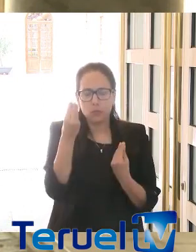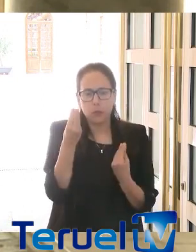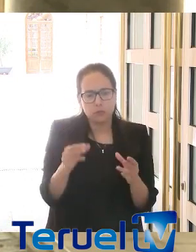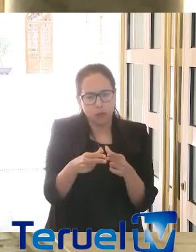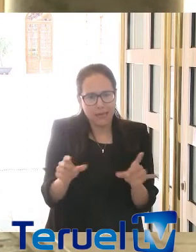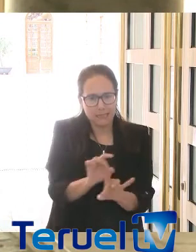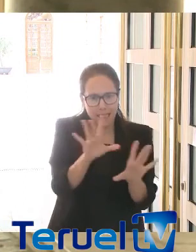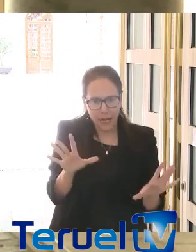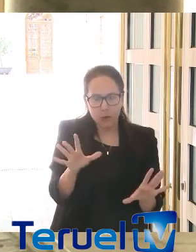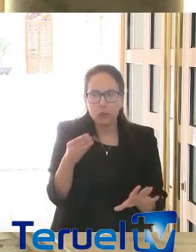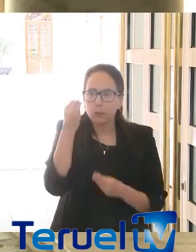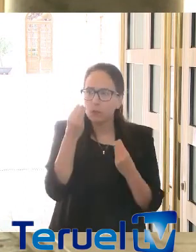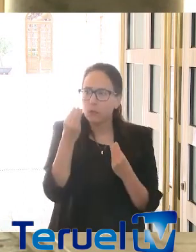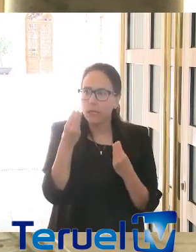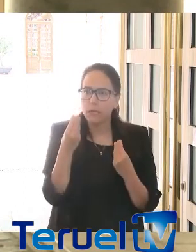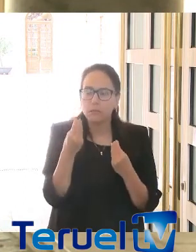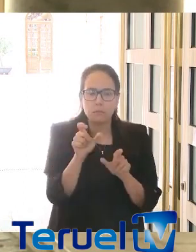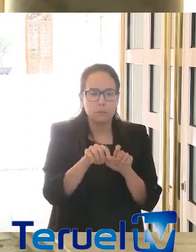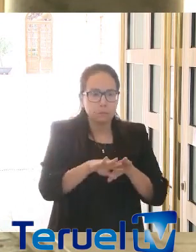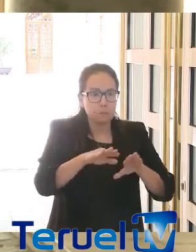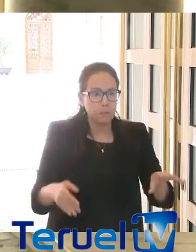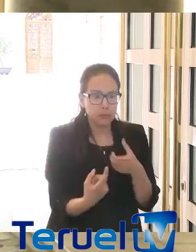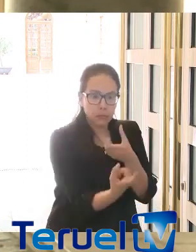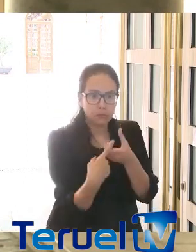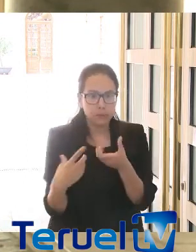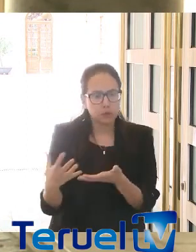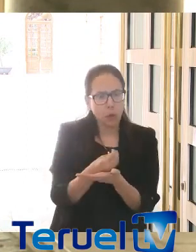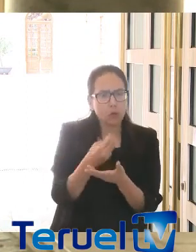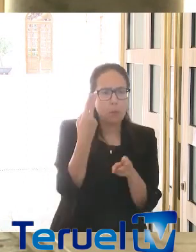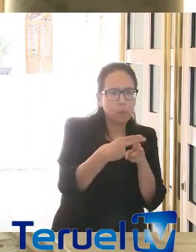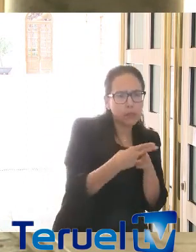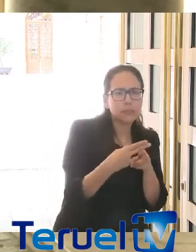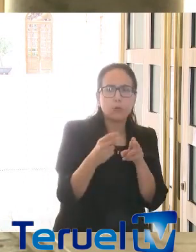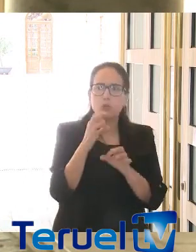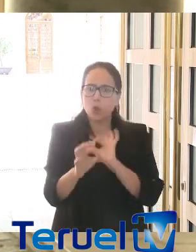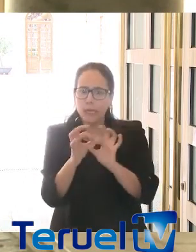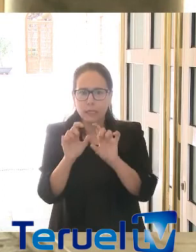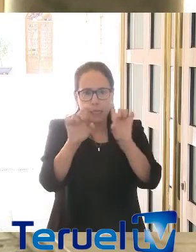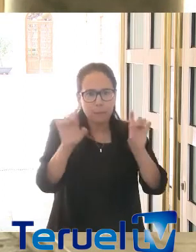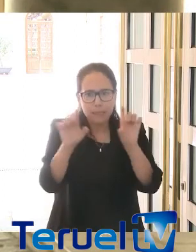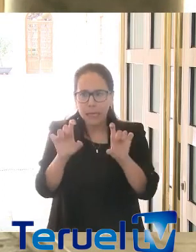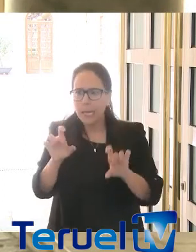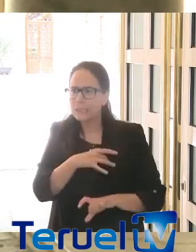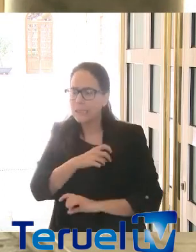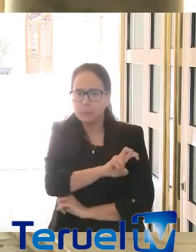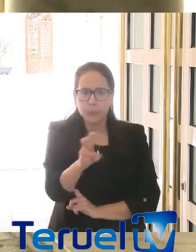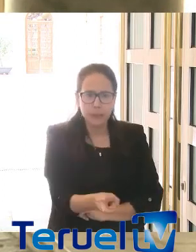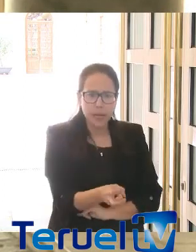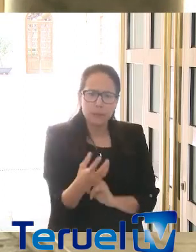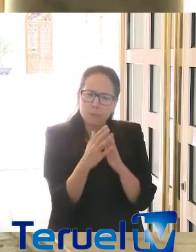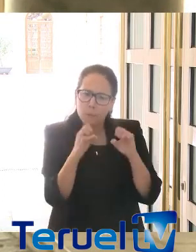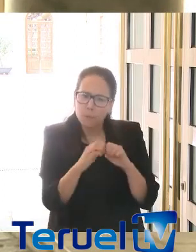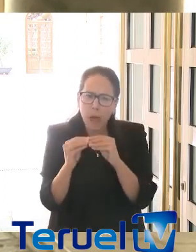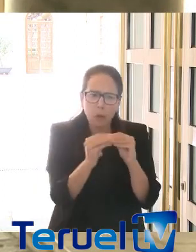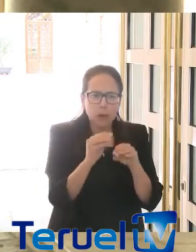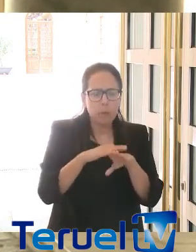voluntad por parte de todos los componentes de esta mesa, tanto de partidos políticos como de organizaciones sindicales y empresariales, para poder llegar a un punto de encuentro que seguiremos